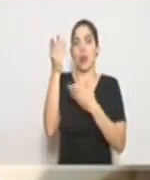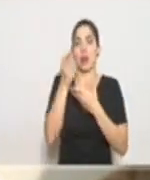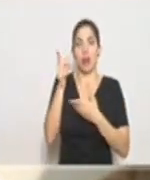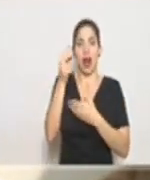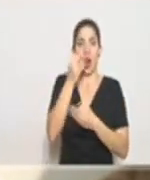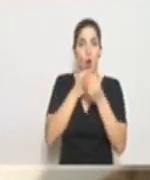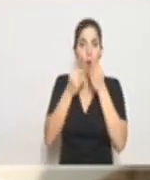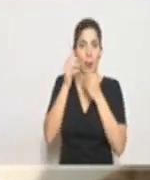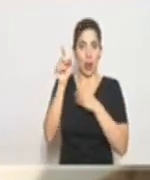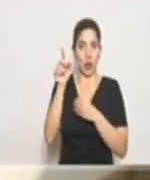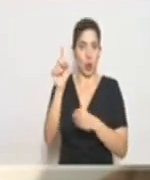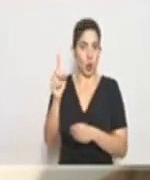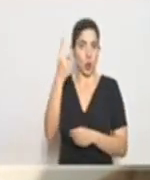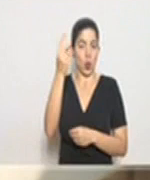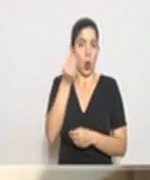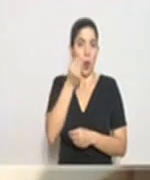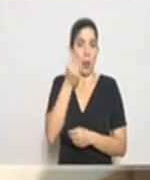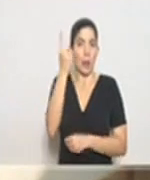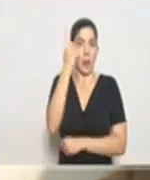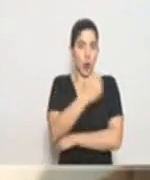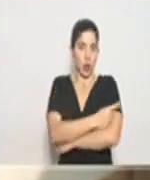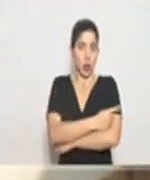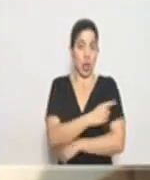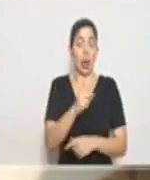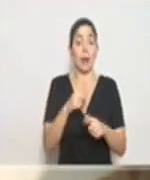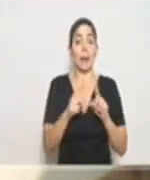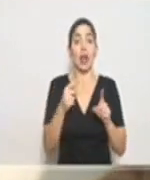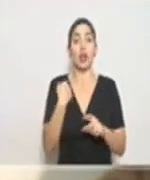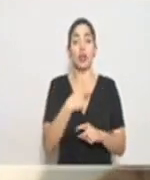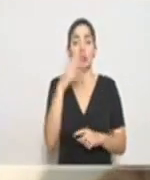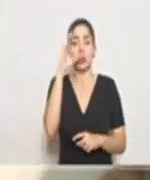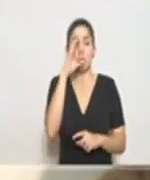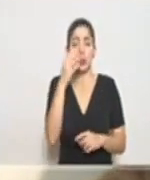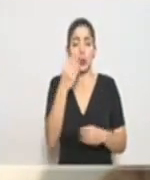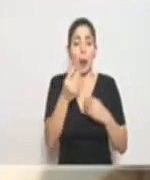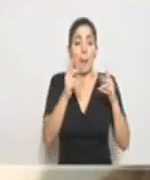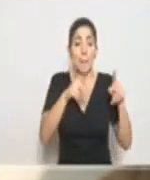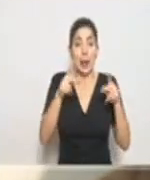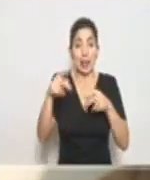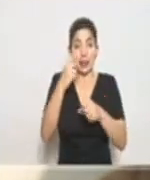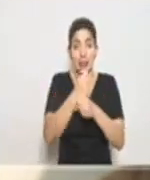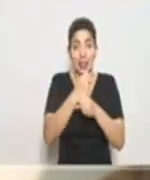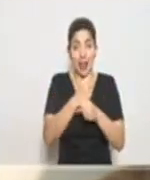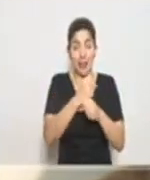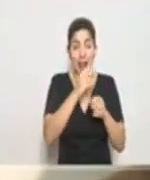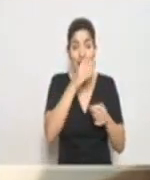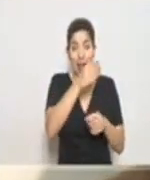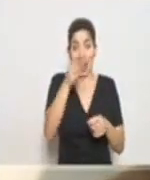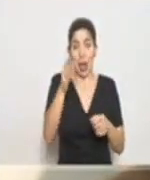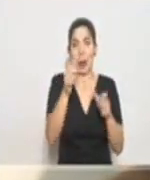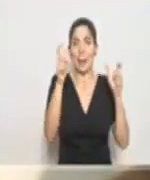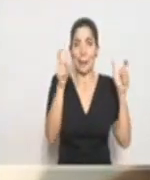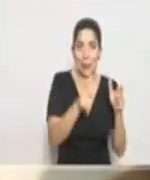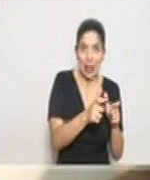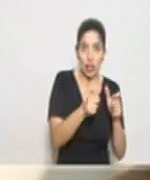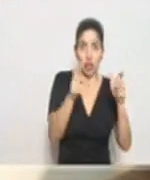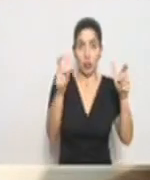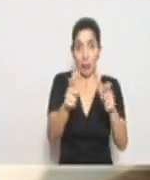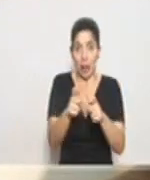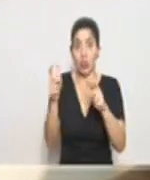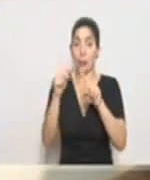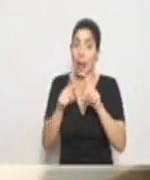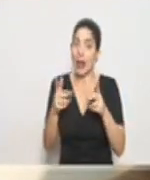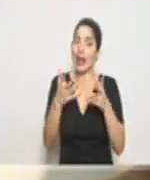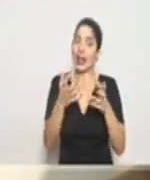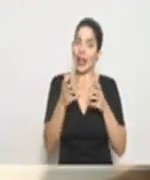Sin embargo, pues, con el objetivo de disminuir el personal que se mantiene en los centros educativos y manteniendo este servicio que,